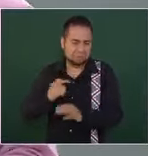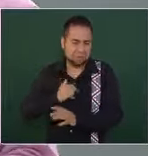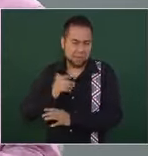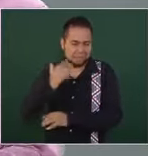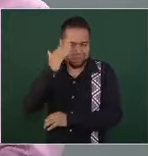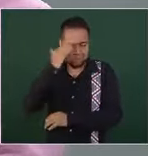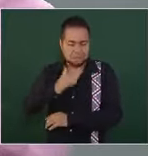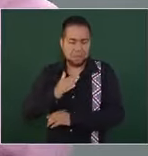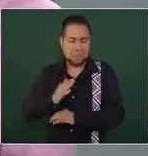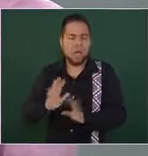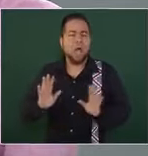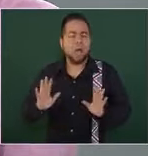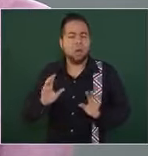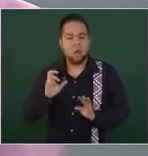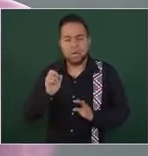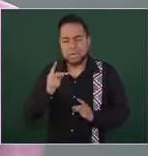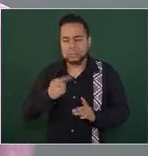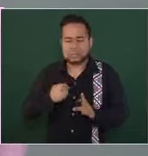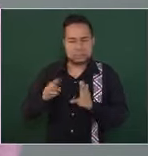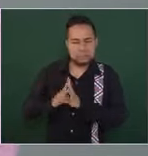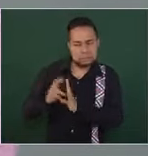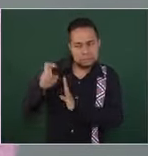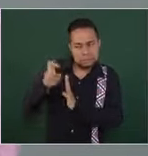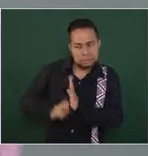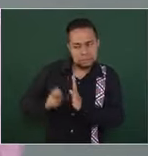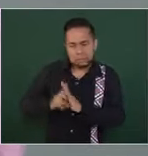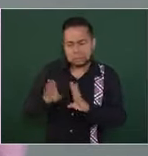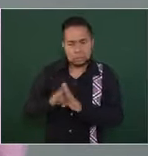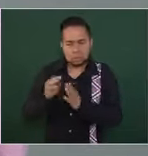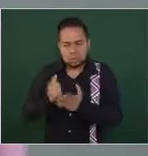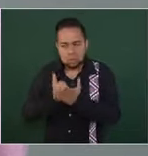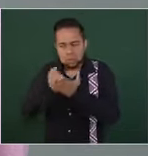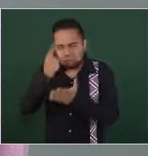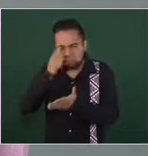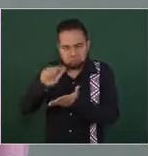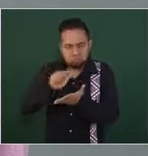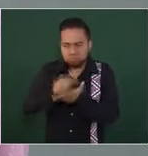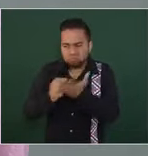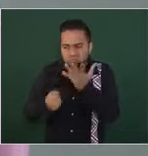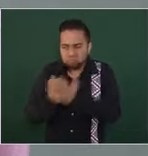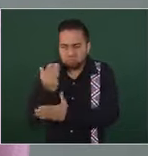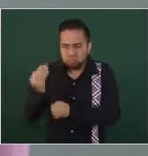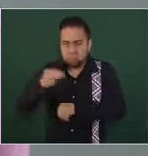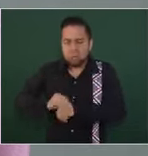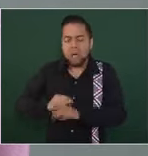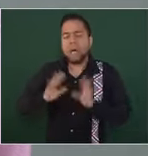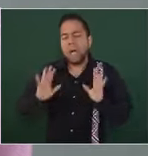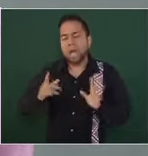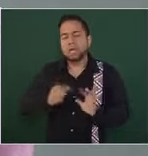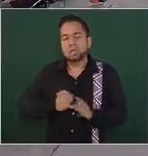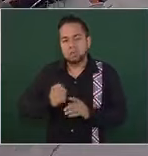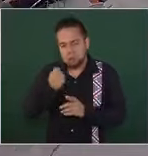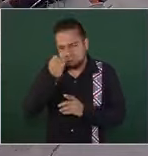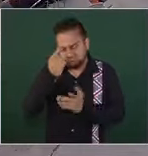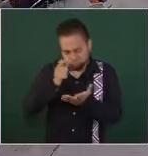planteé bueno cómo le hacemos para reformar hice unas propuestas